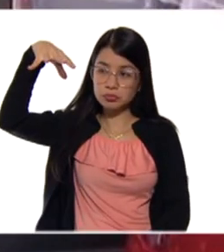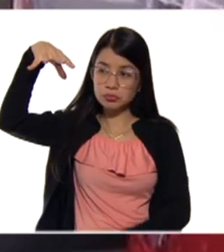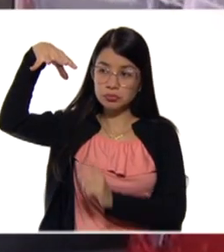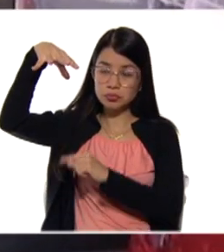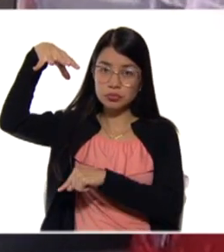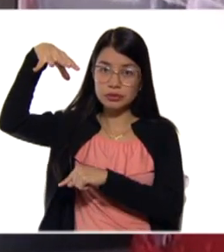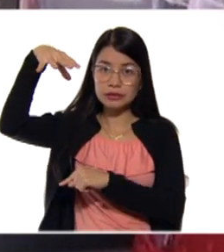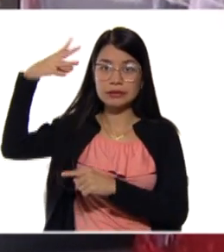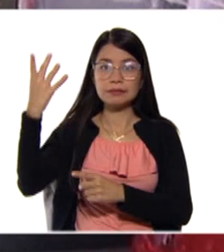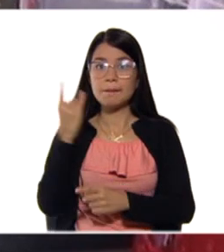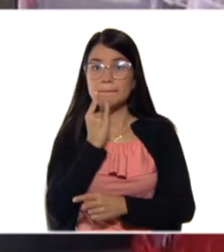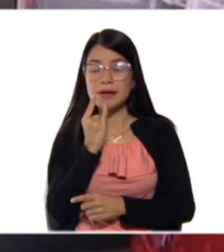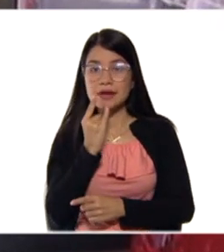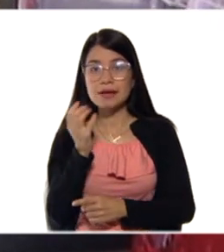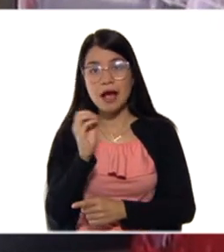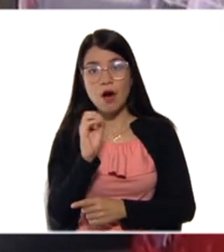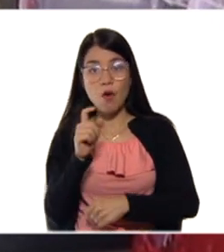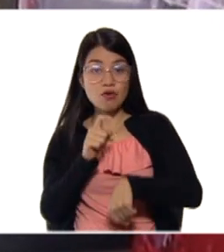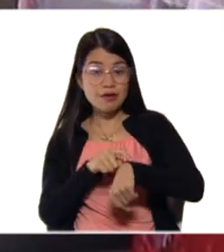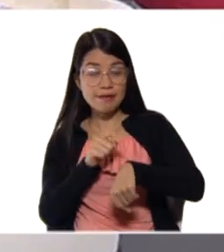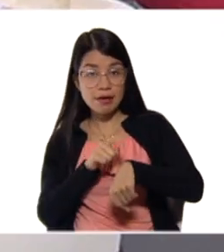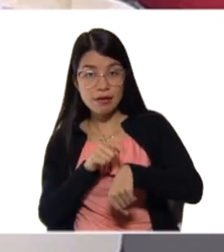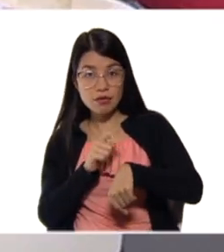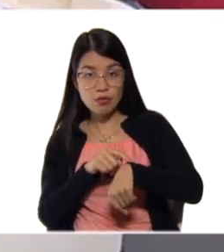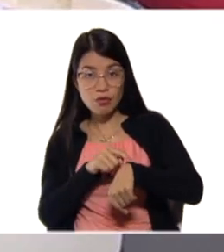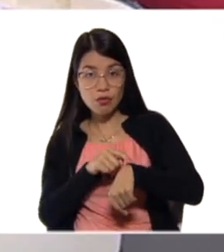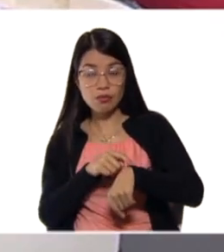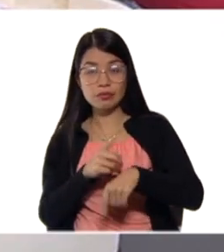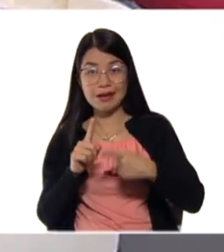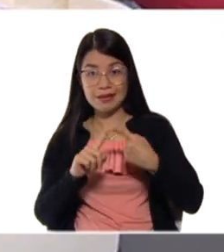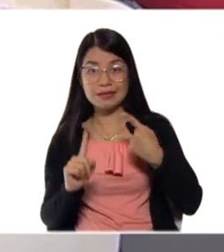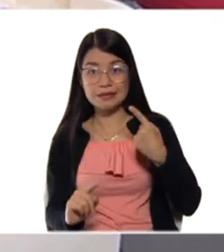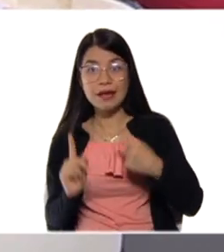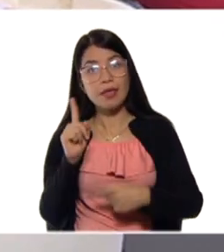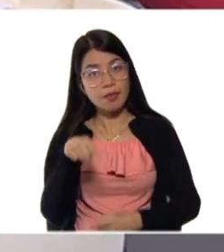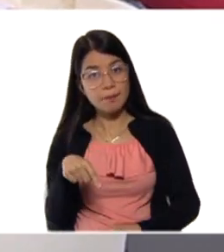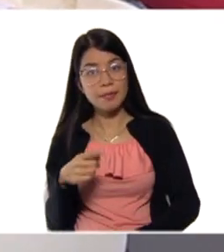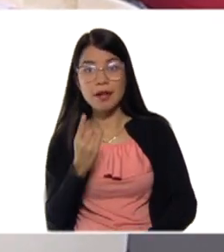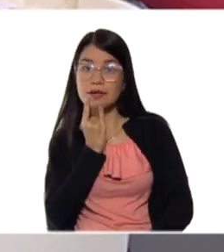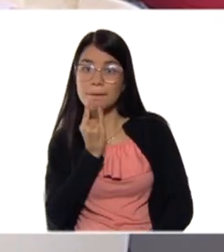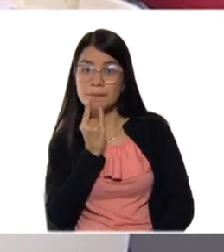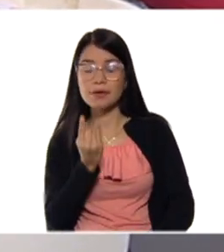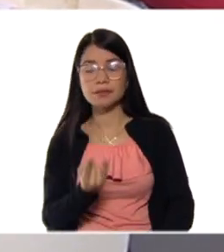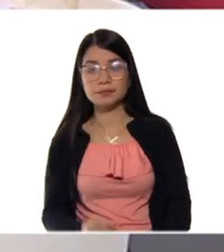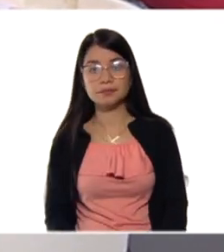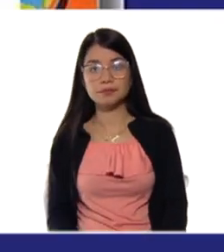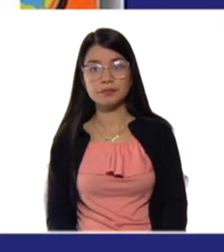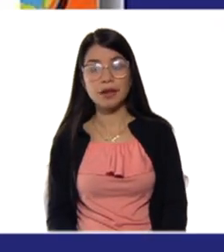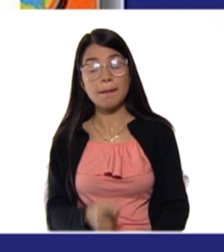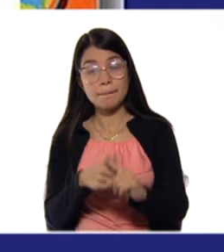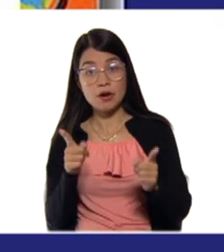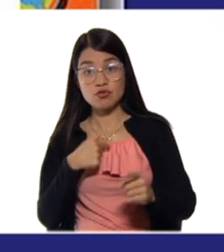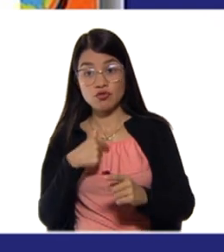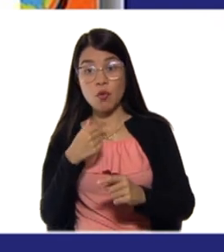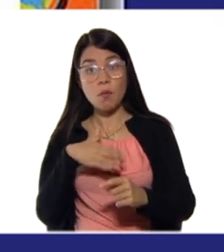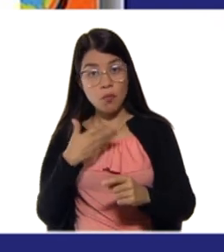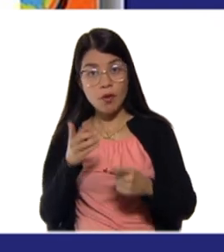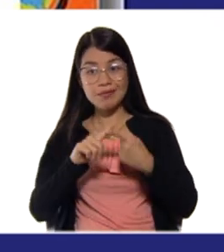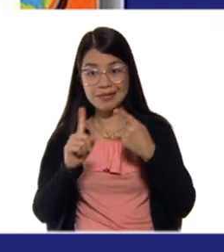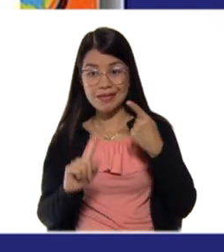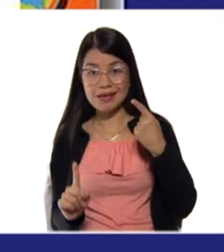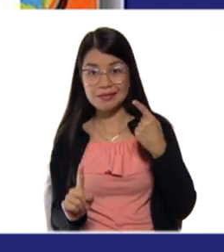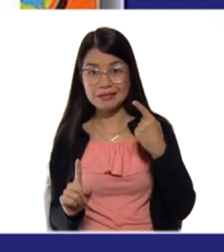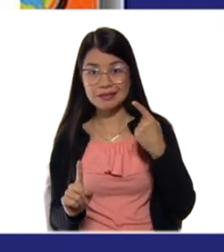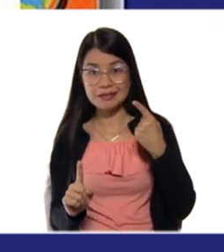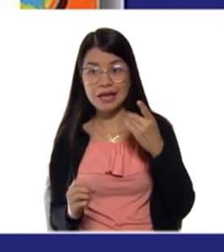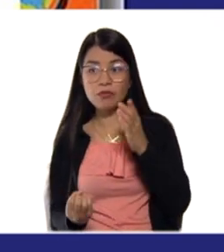electricidad. Pero, además, yo puedo, a partir de la electricidad, generar una reacción química.